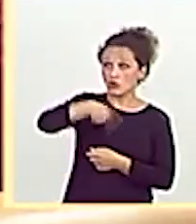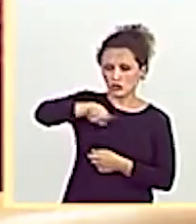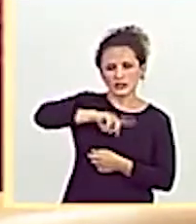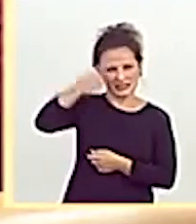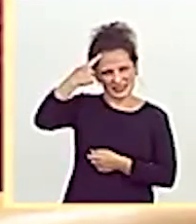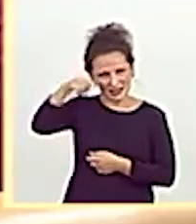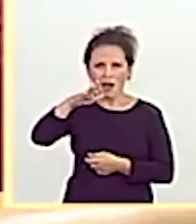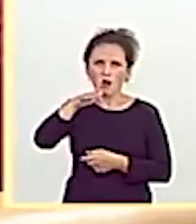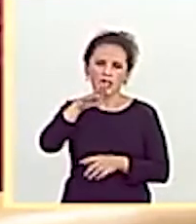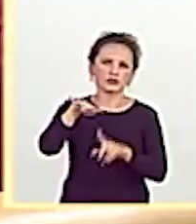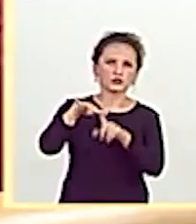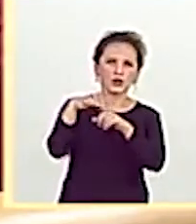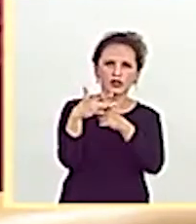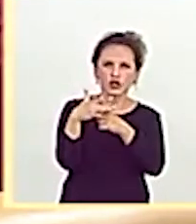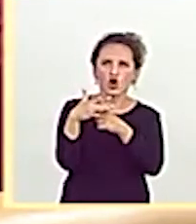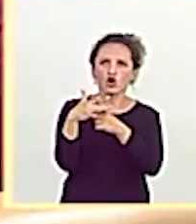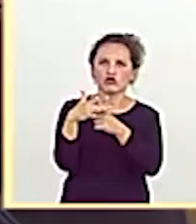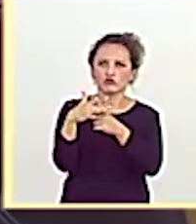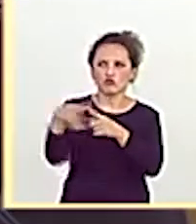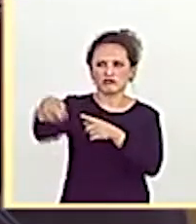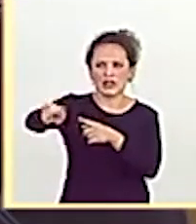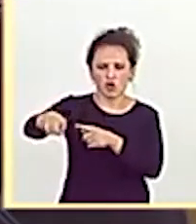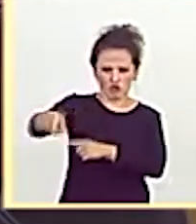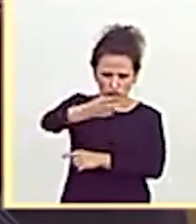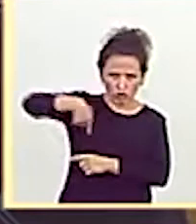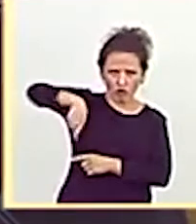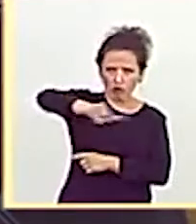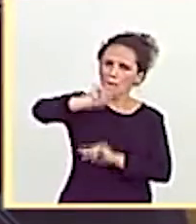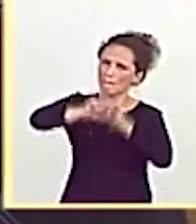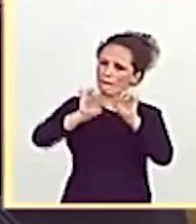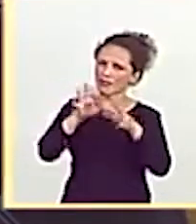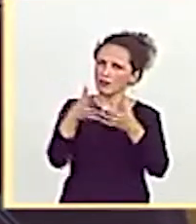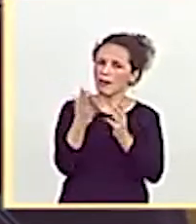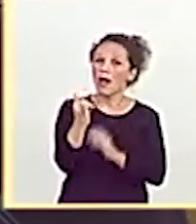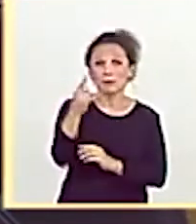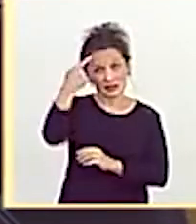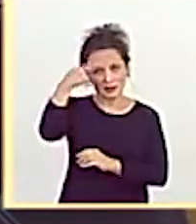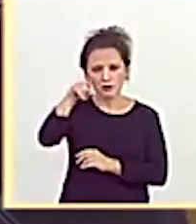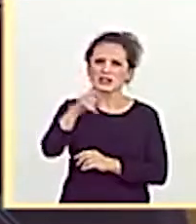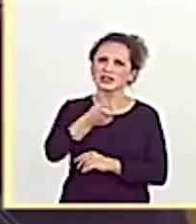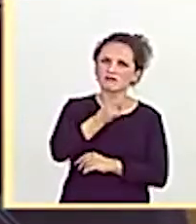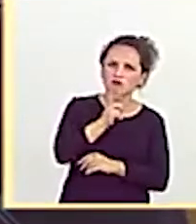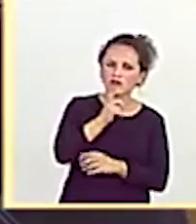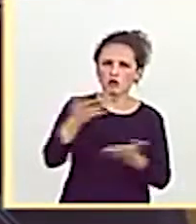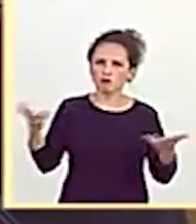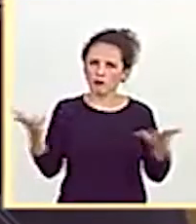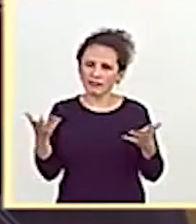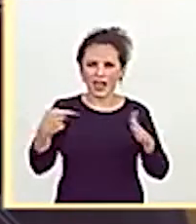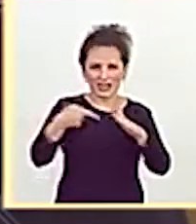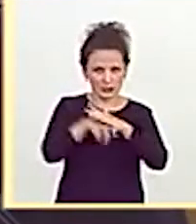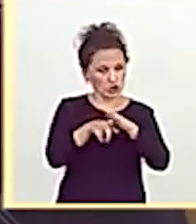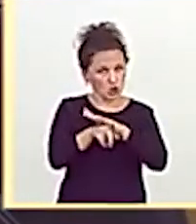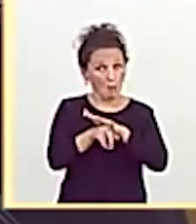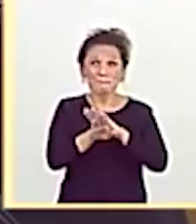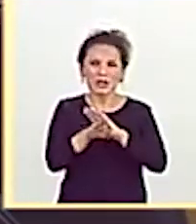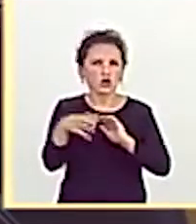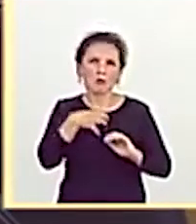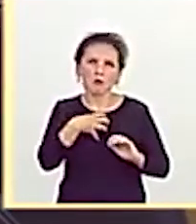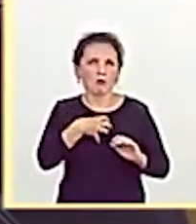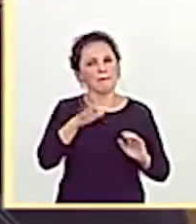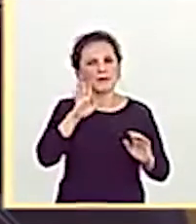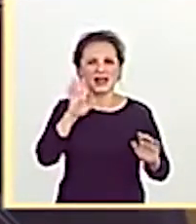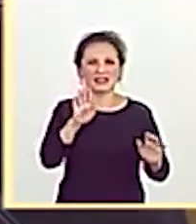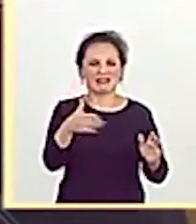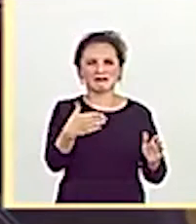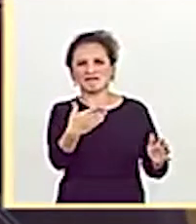pandemia y sabemos de las... estamos inmersos pero sabemos de las dificultades y urgencias de la gestión Pero entendíamos que eso no podía ser disculpa